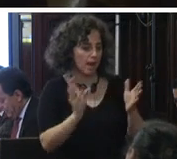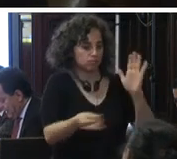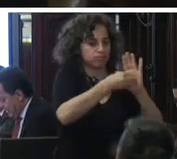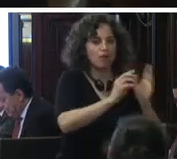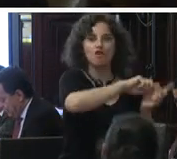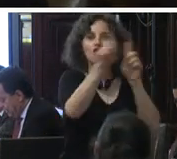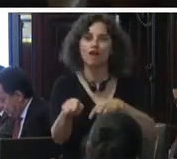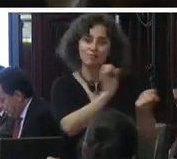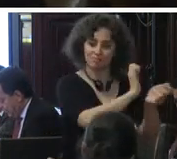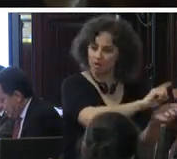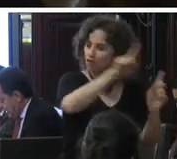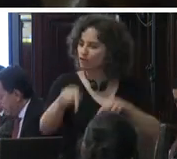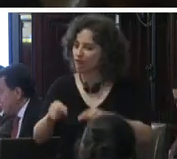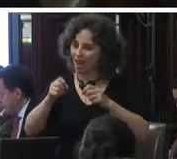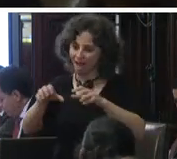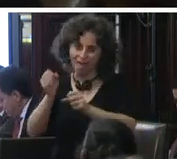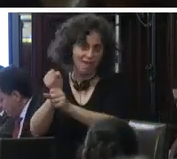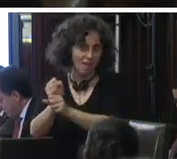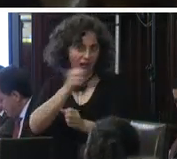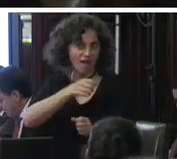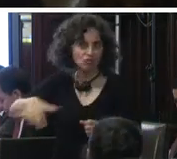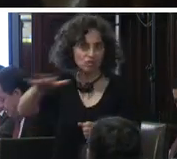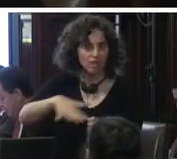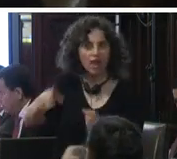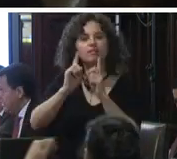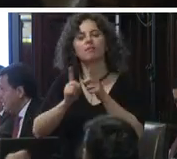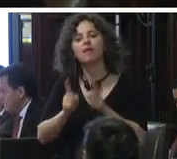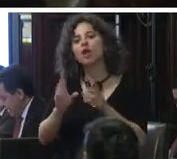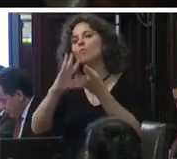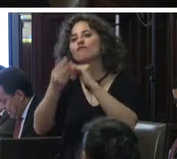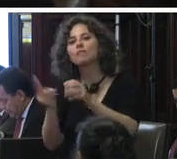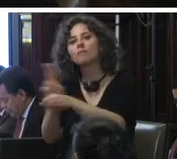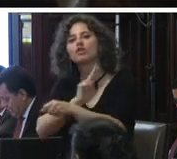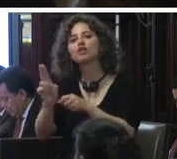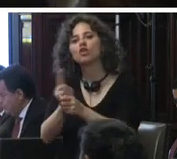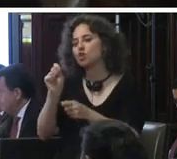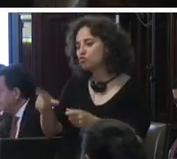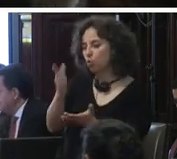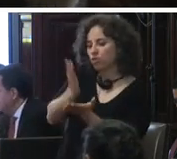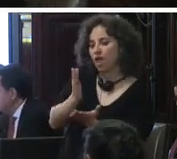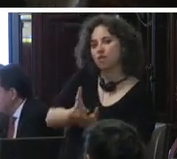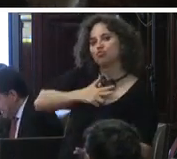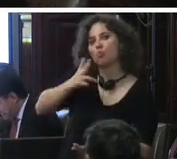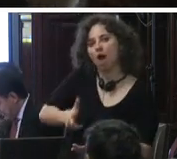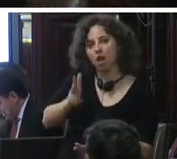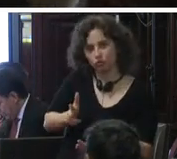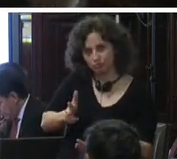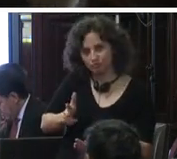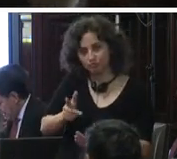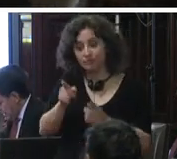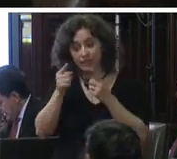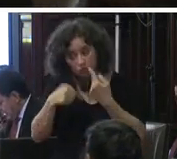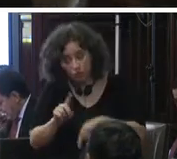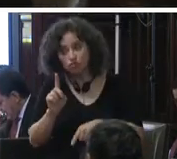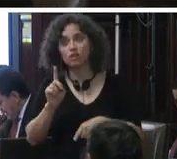social y reestructura el modelo de internamiento bajo un esquema de protección de los derechos humanos en este sentido